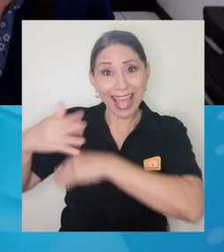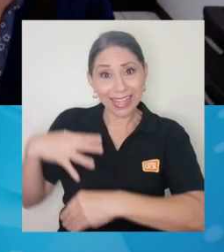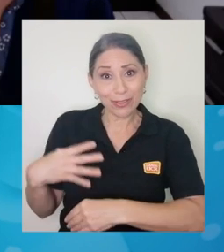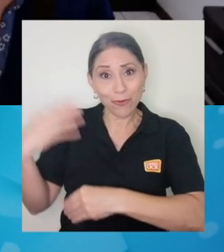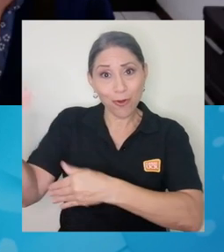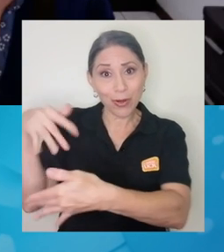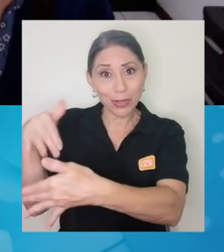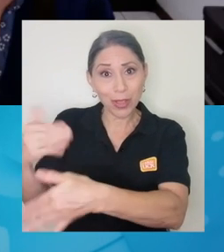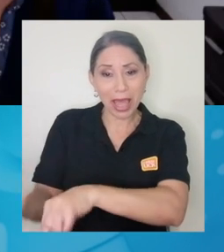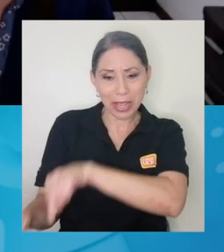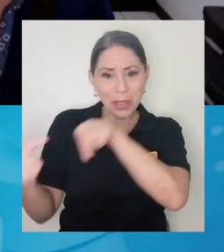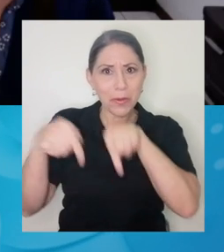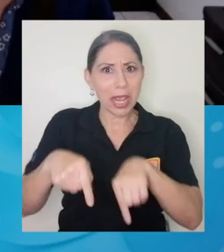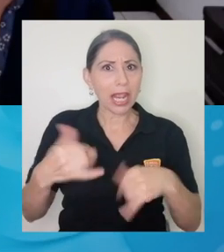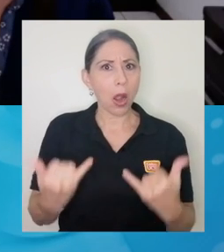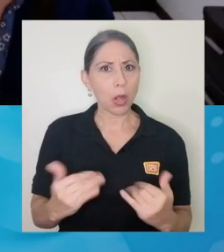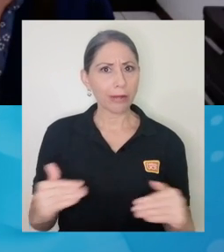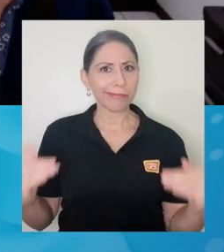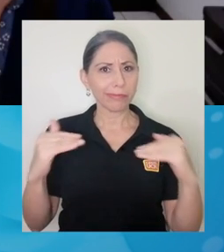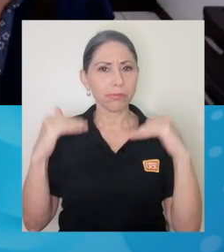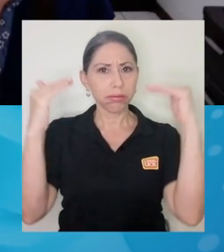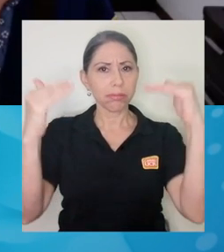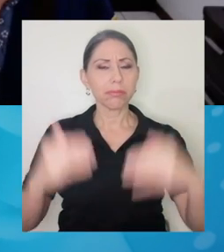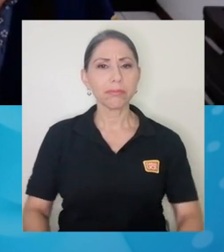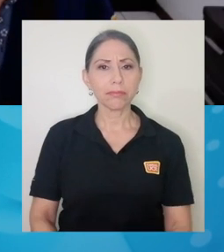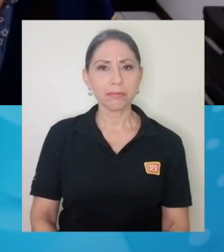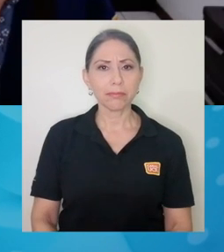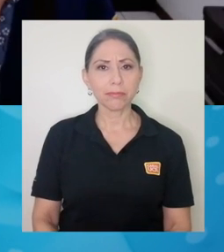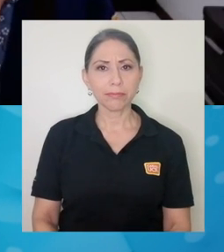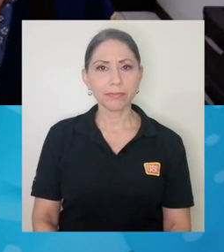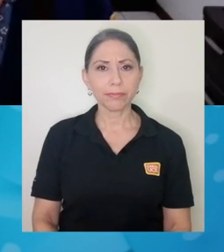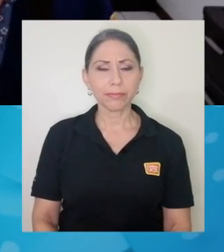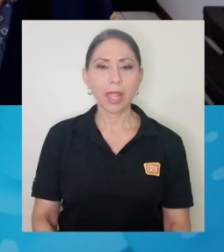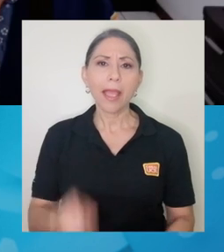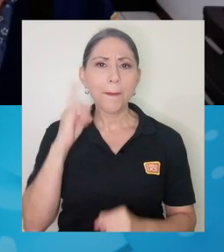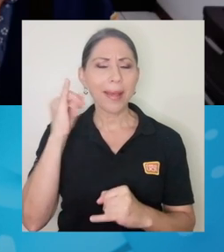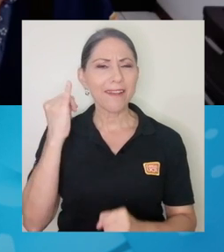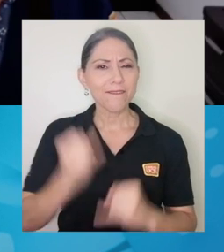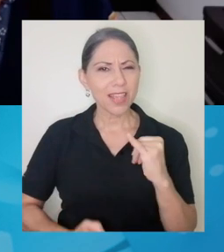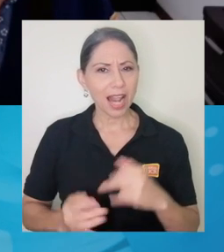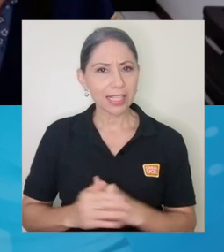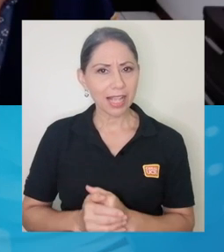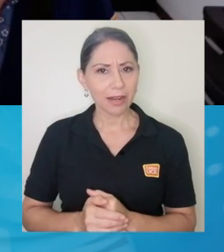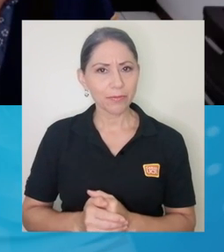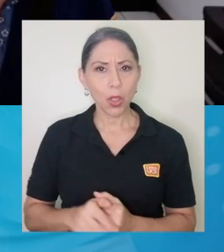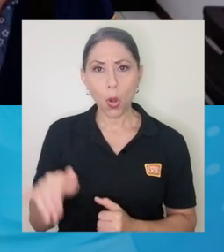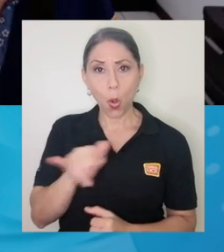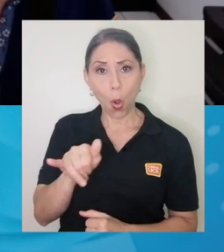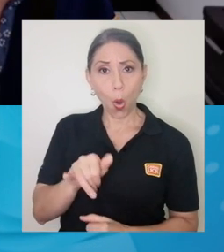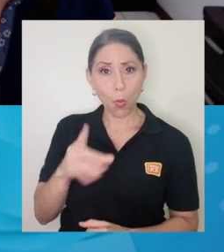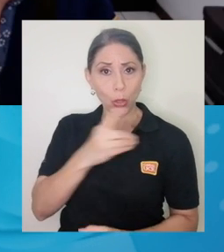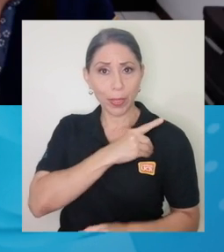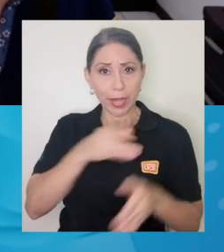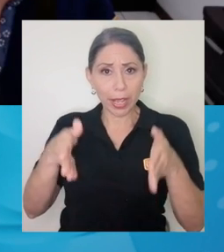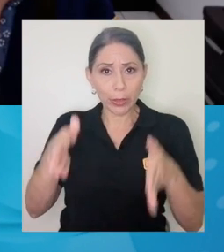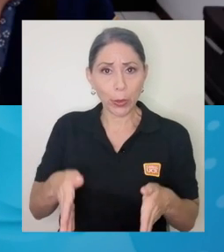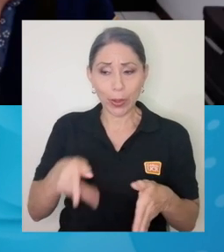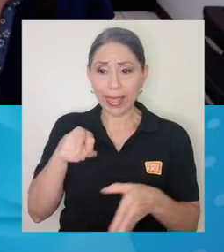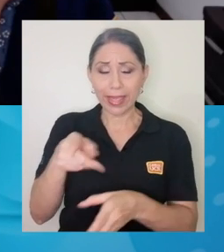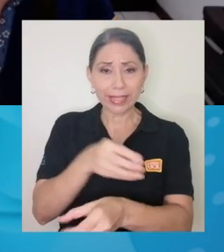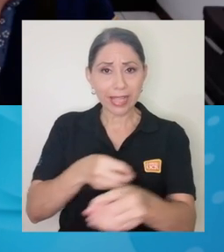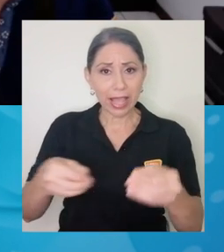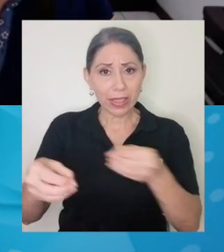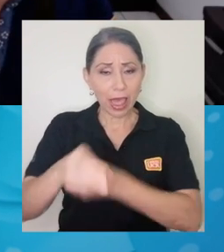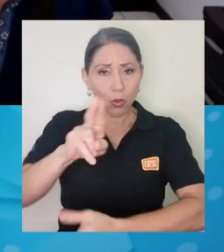es justamente de muy alto nivel. Y para finalizar, en calidad de directora de esta entidad